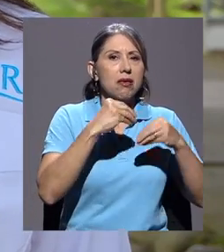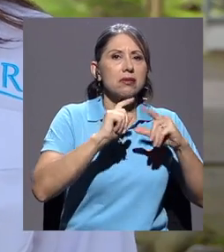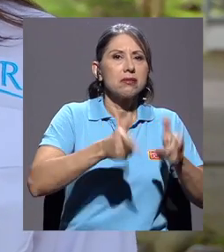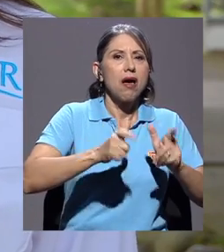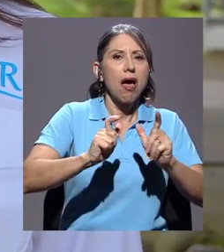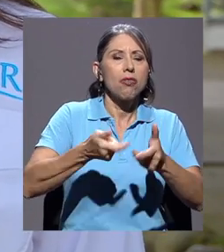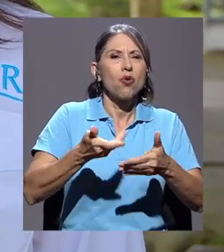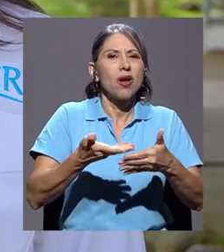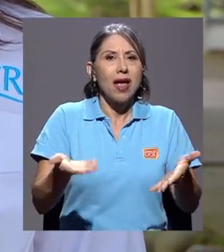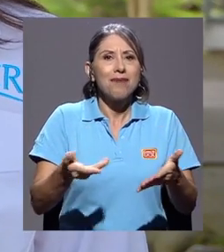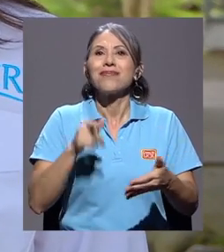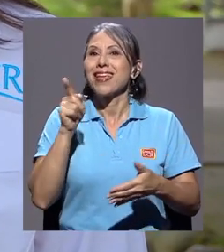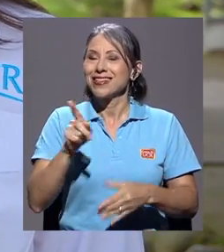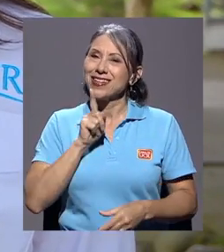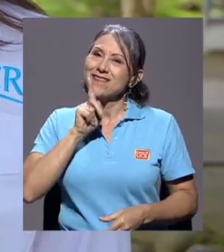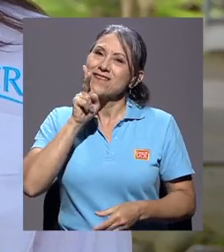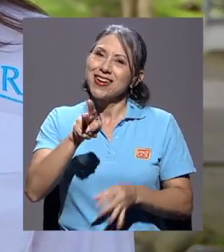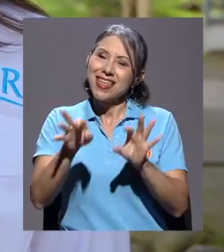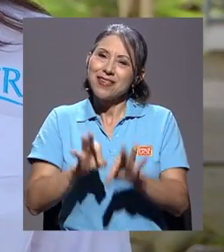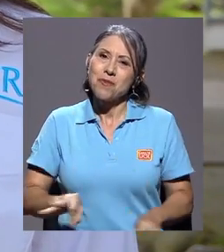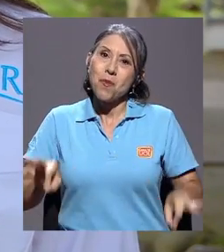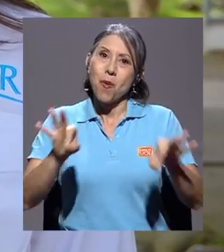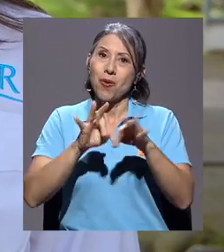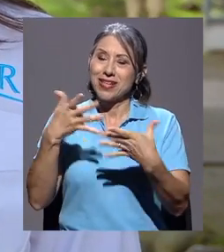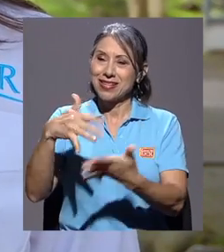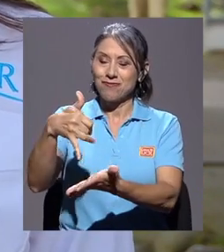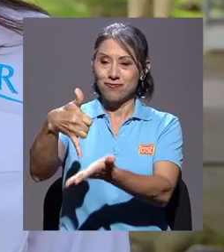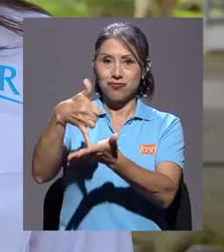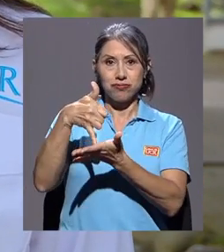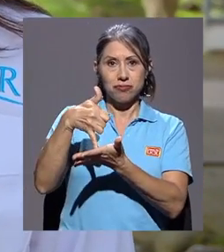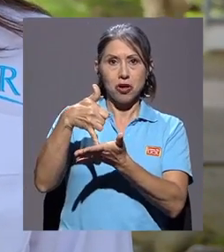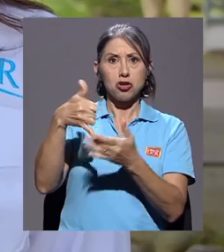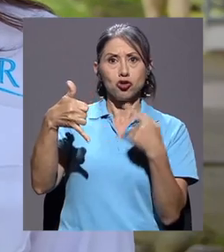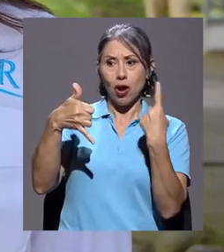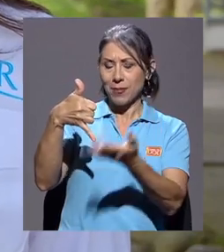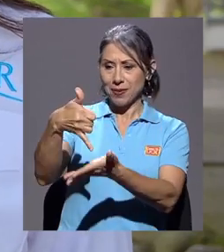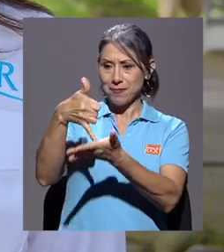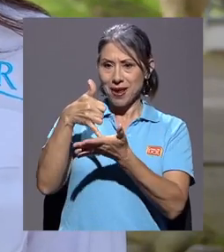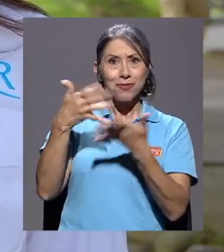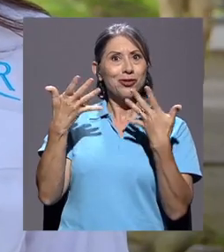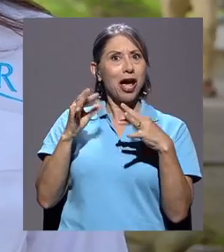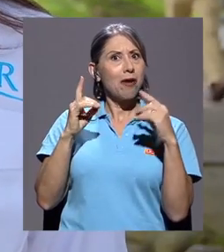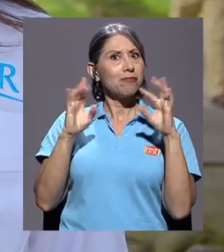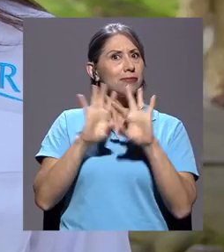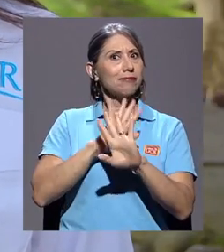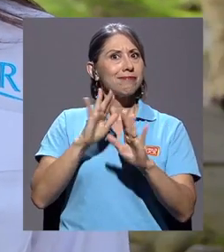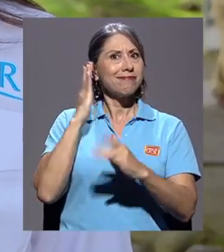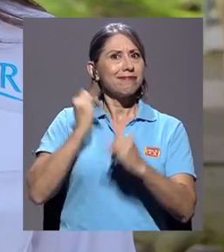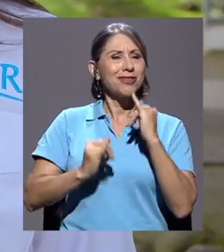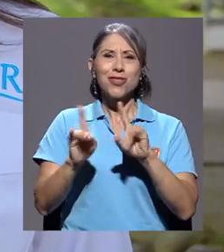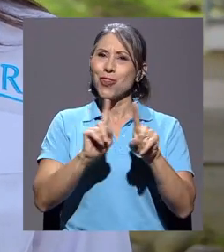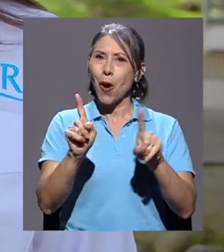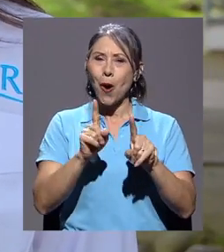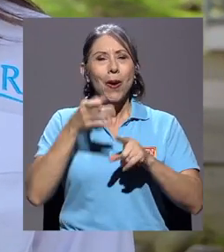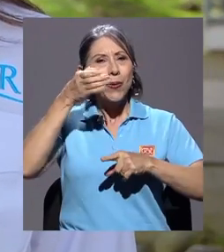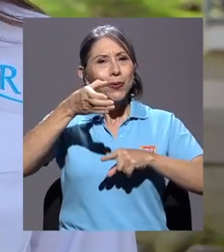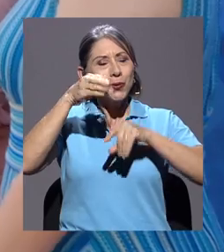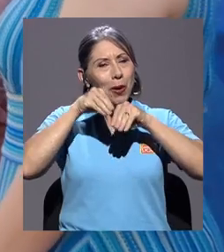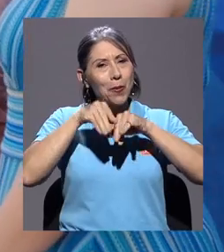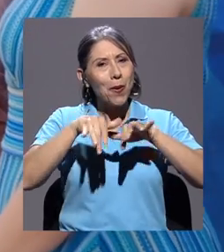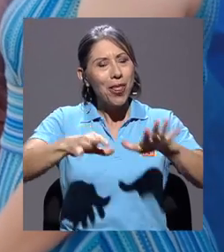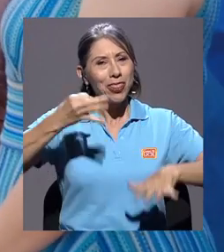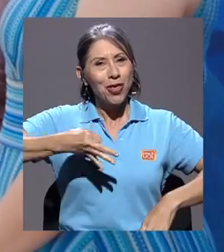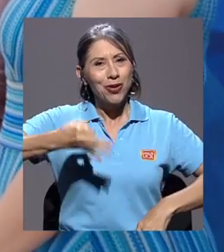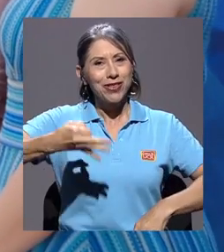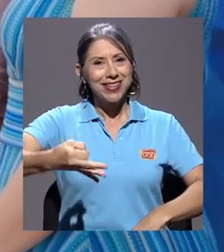verdadero valor del Galardón, ¿verdad? No es sólo obtener un premio en un momento, sino ir creando esa cultura que es una cuestión de todos los días.